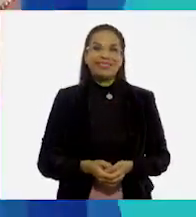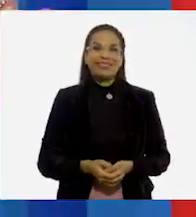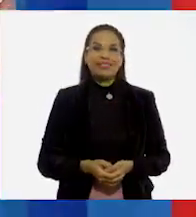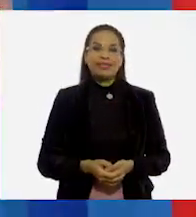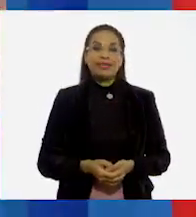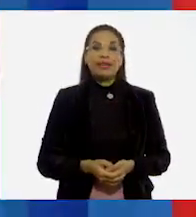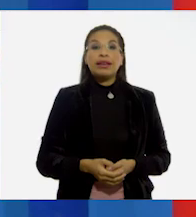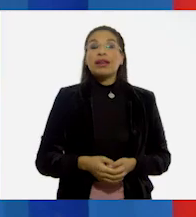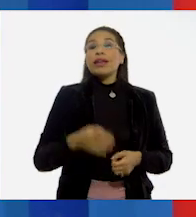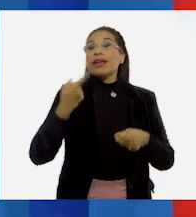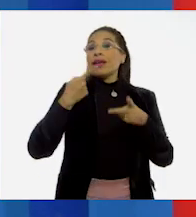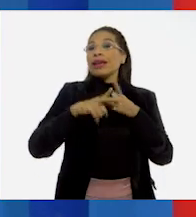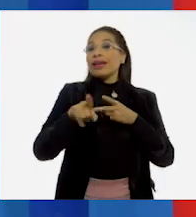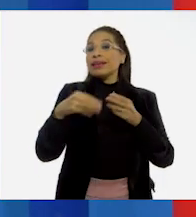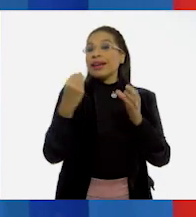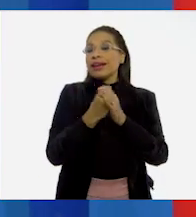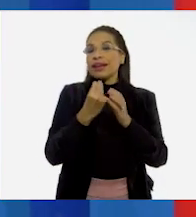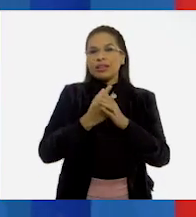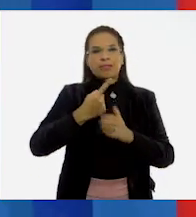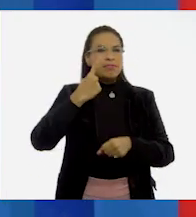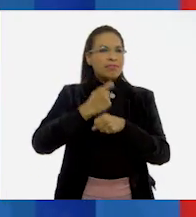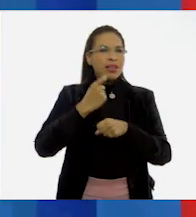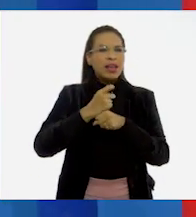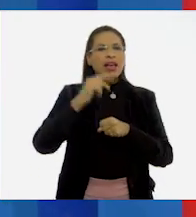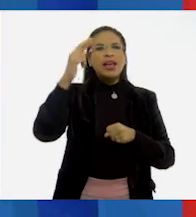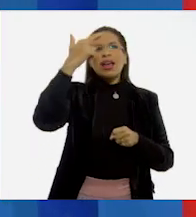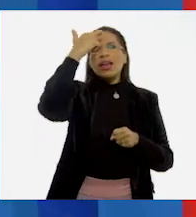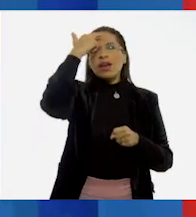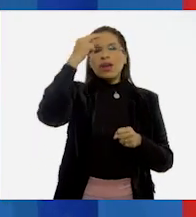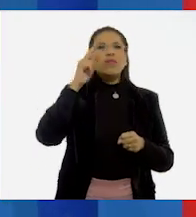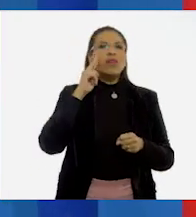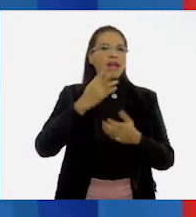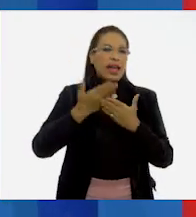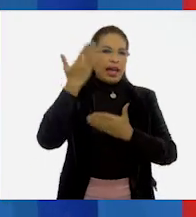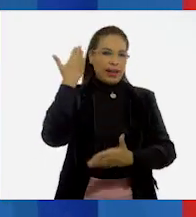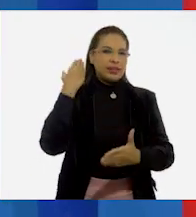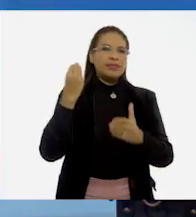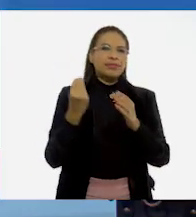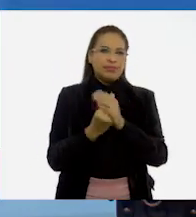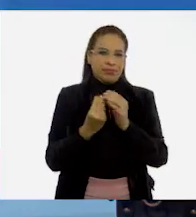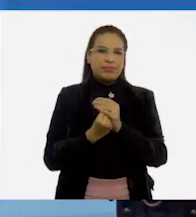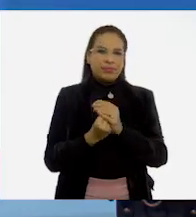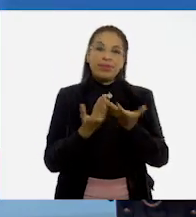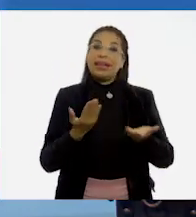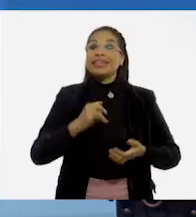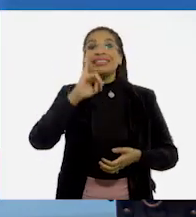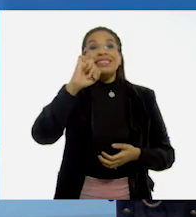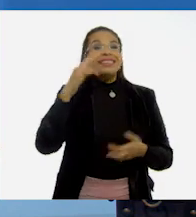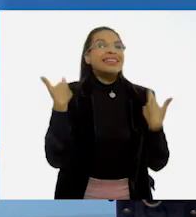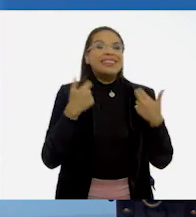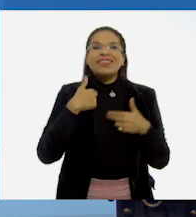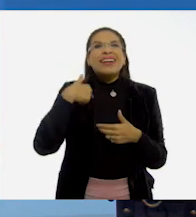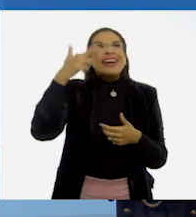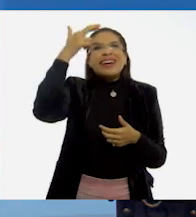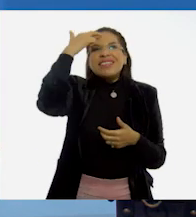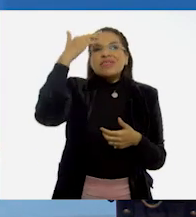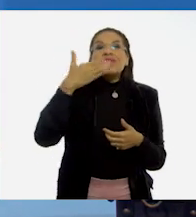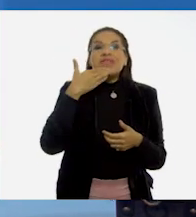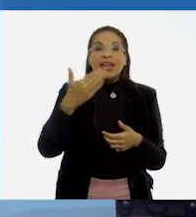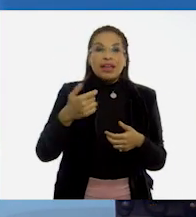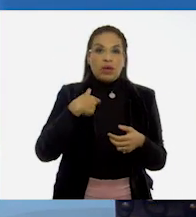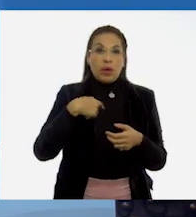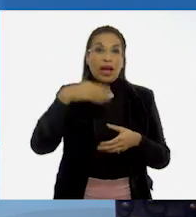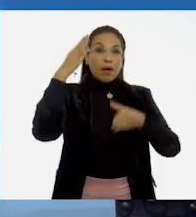Para empezar esta clase, primero vamos a recordar lo que vimos la clase anterior. Sí, maestra. Yo me acuerdo muy bien porque